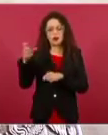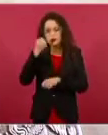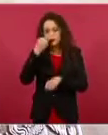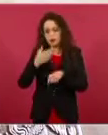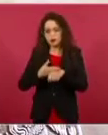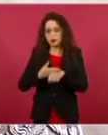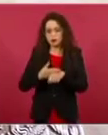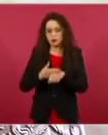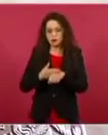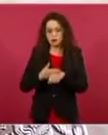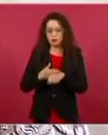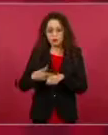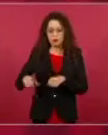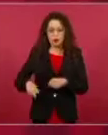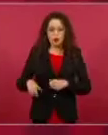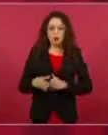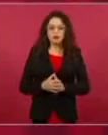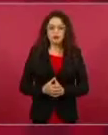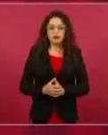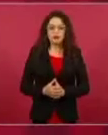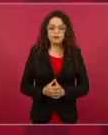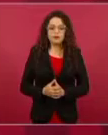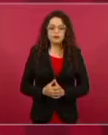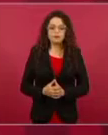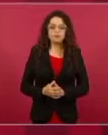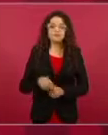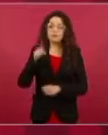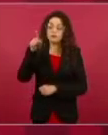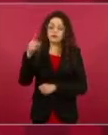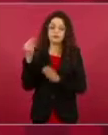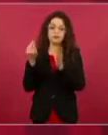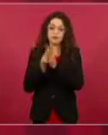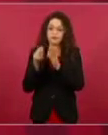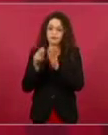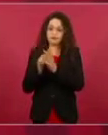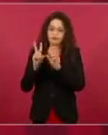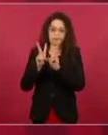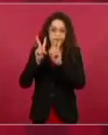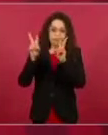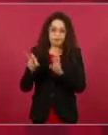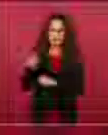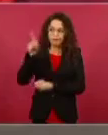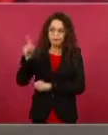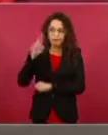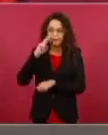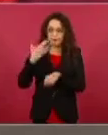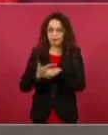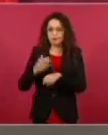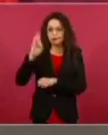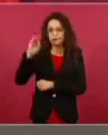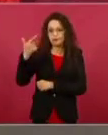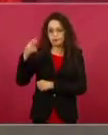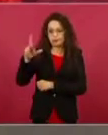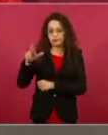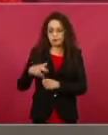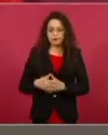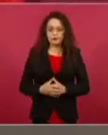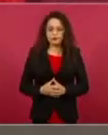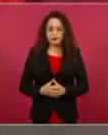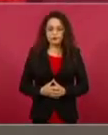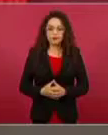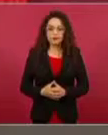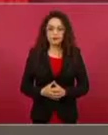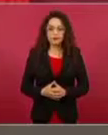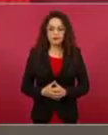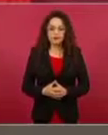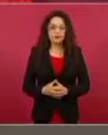Desde luego es un asunto que lleva la fiscalía y lo mejor